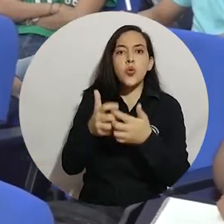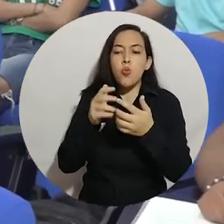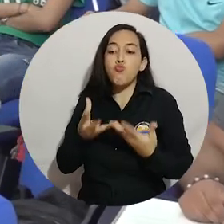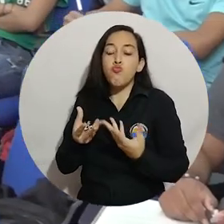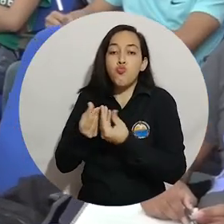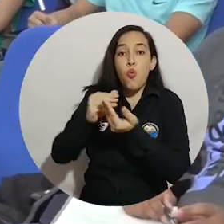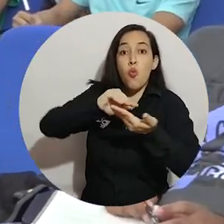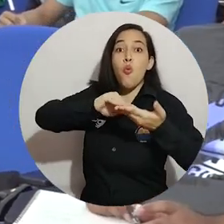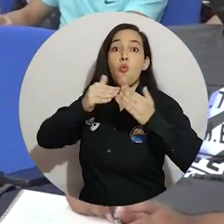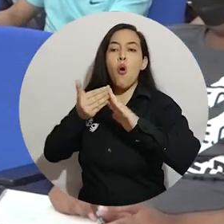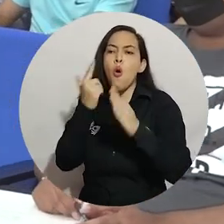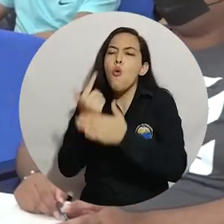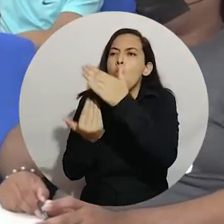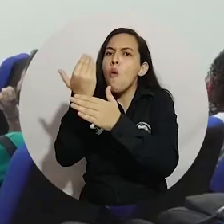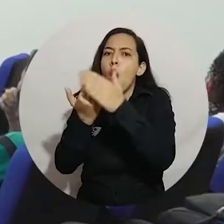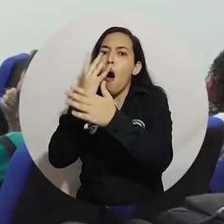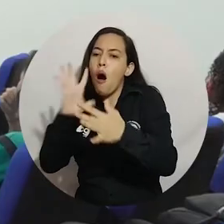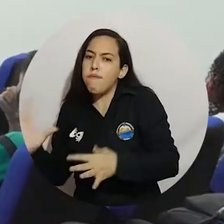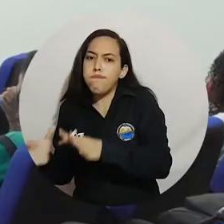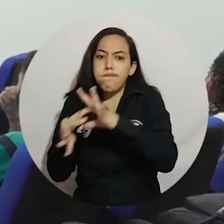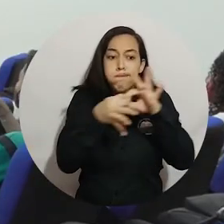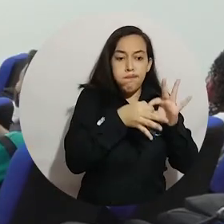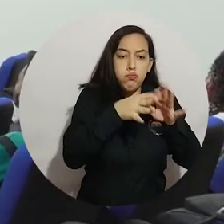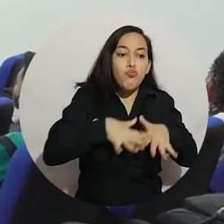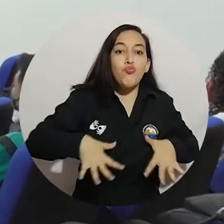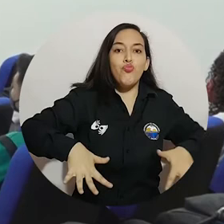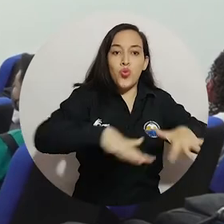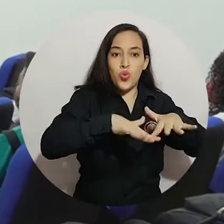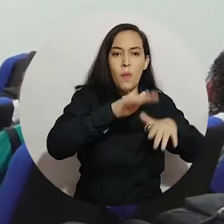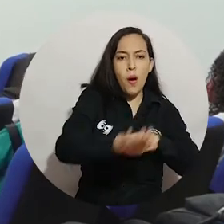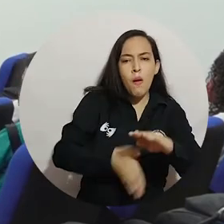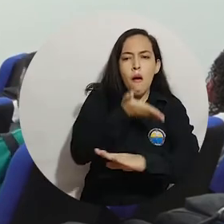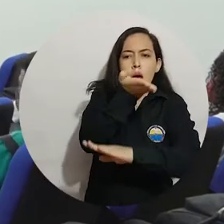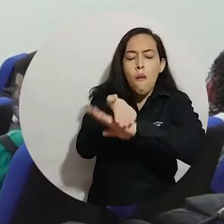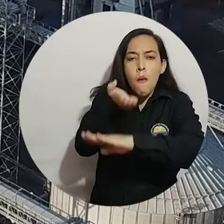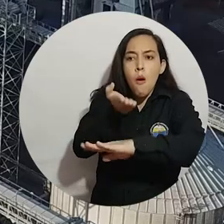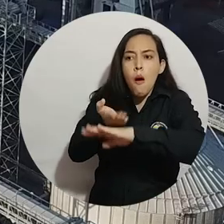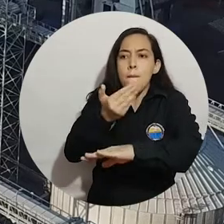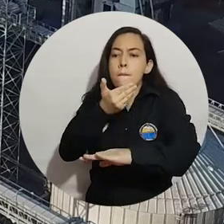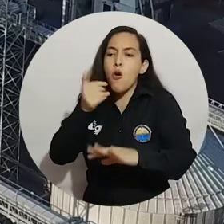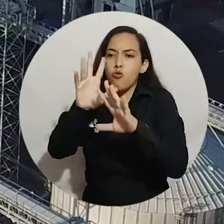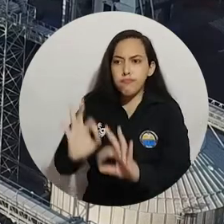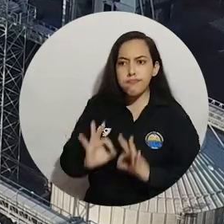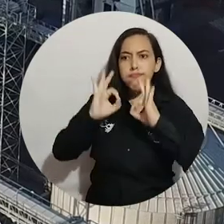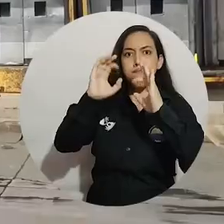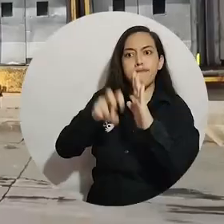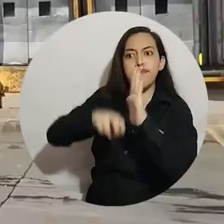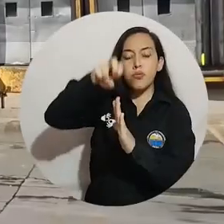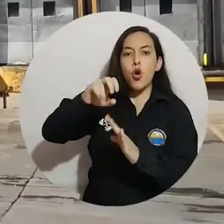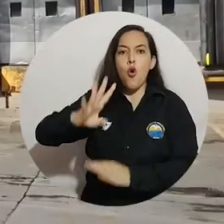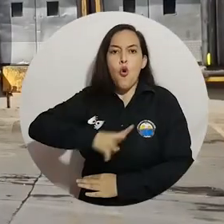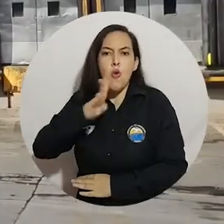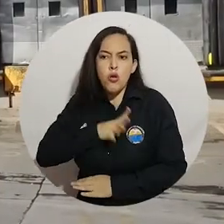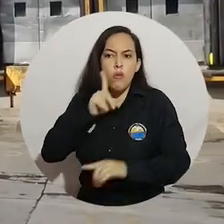industrial conforma una comunidad académica actualizada y articulada con su entorno para proponer mejores niveles de productividad,